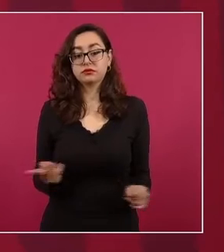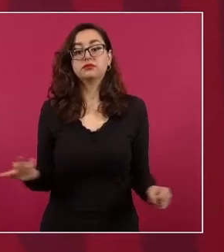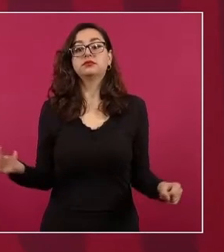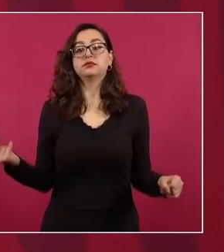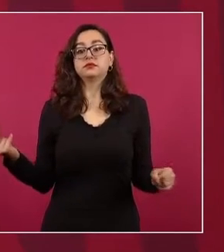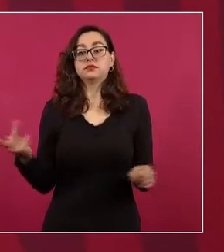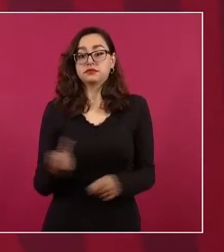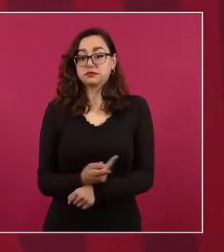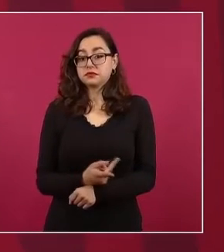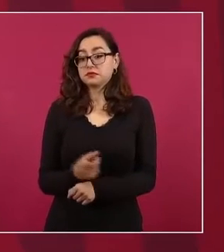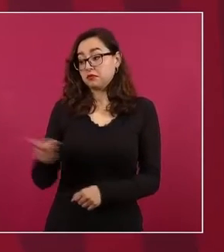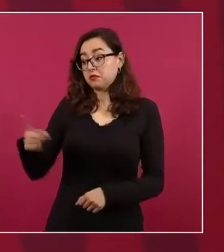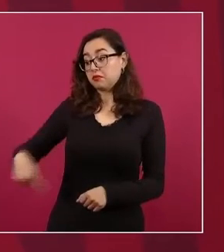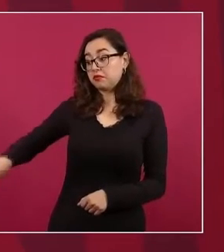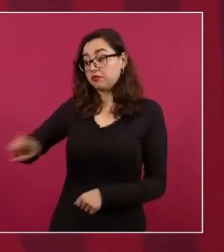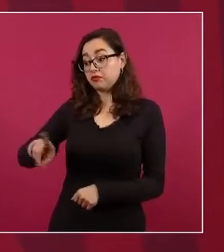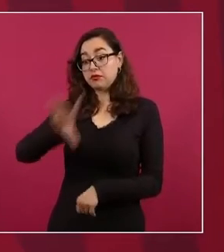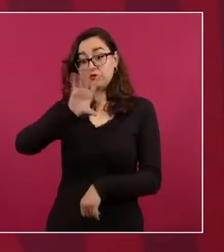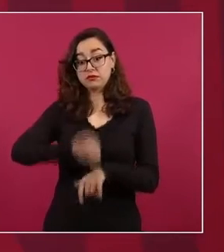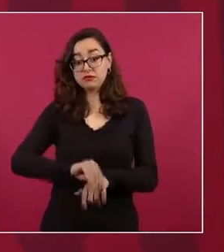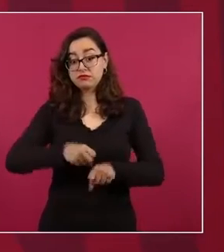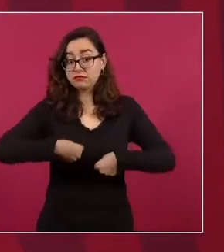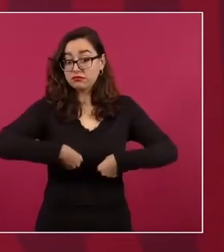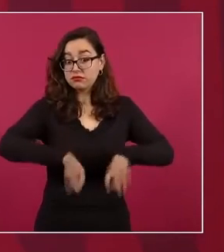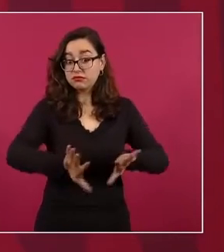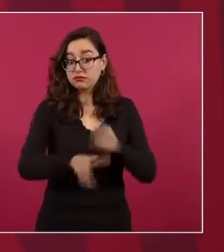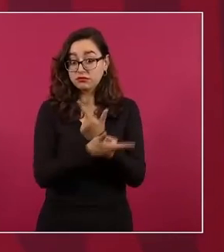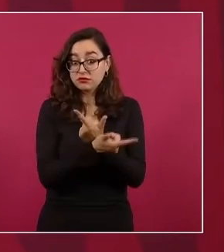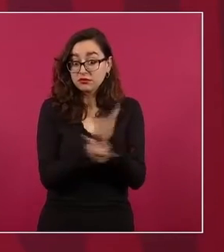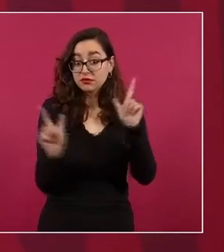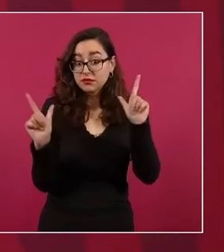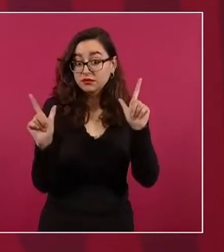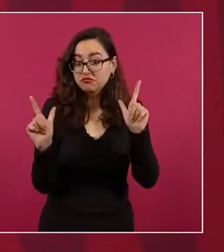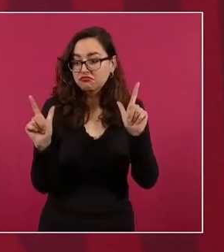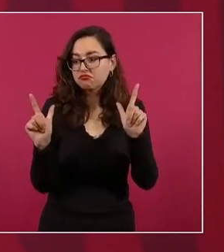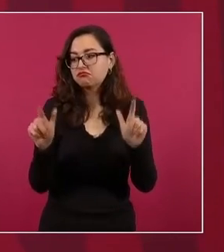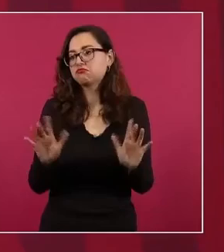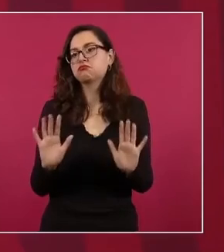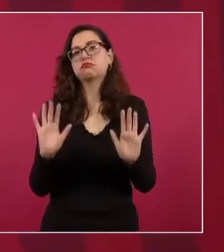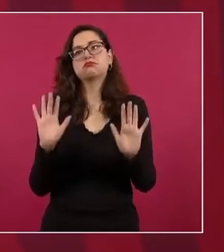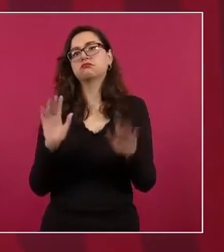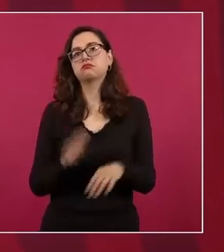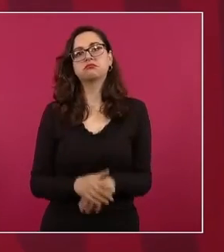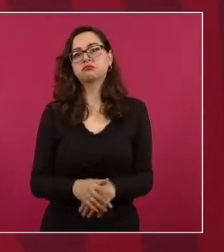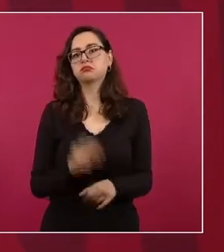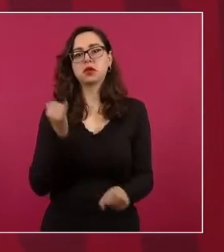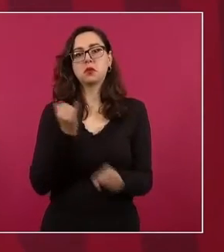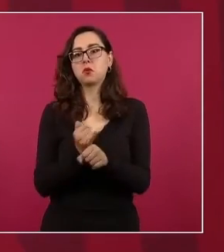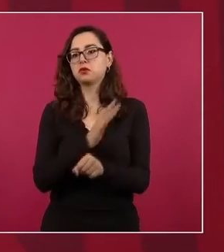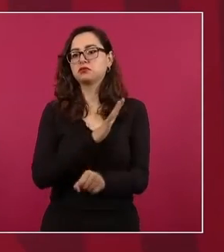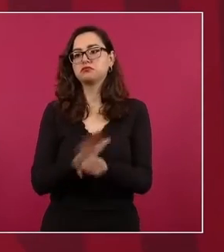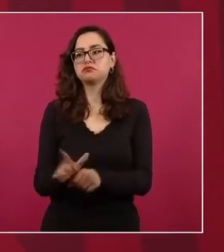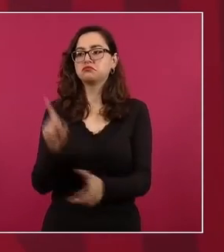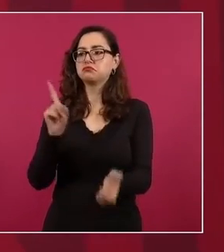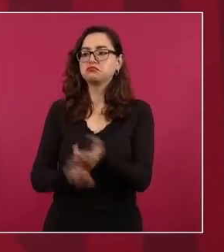la impunidad en el Poder Judicial